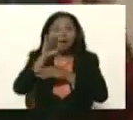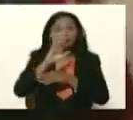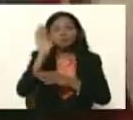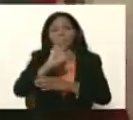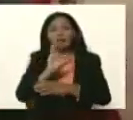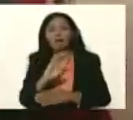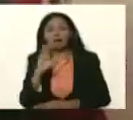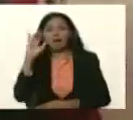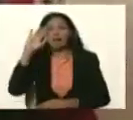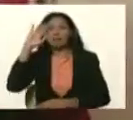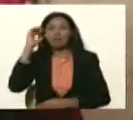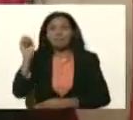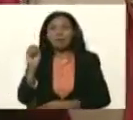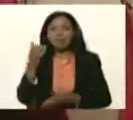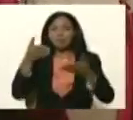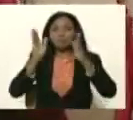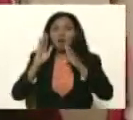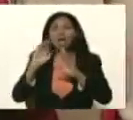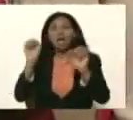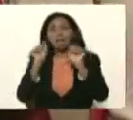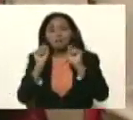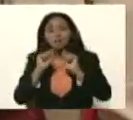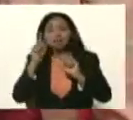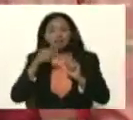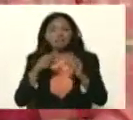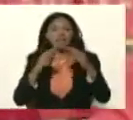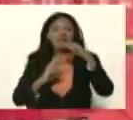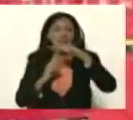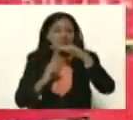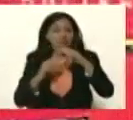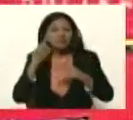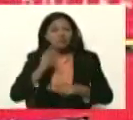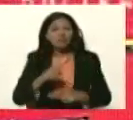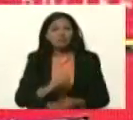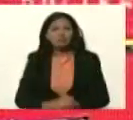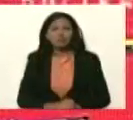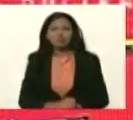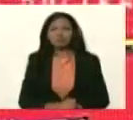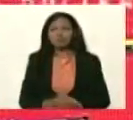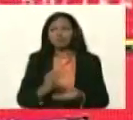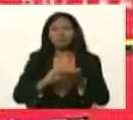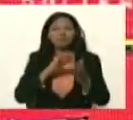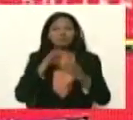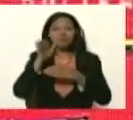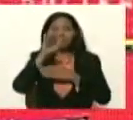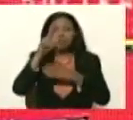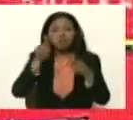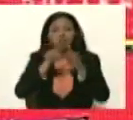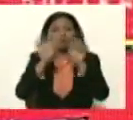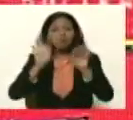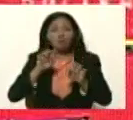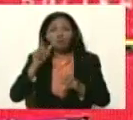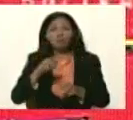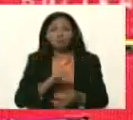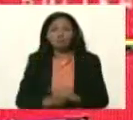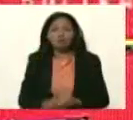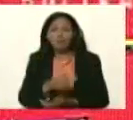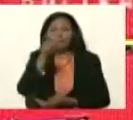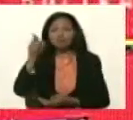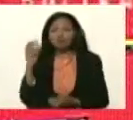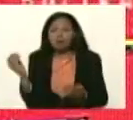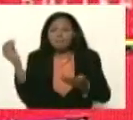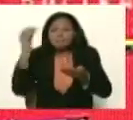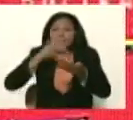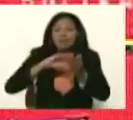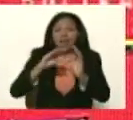en los barrios verticales que hay en merida también en el táchira donde hay montaña la gente se encaramó en